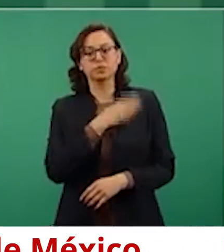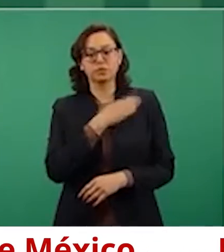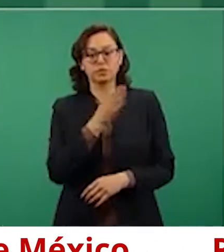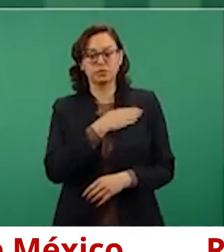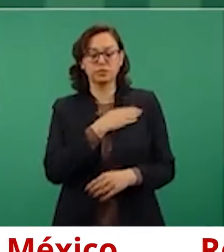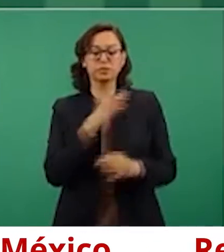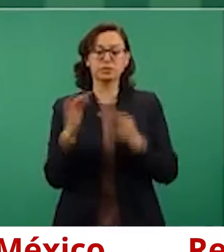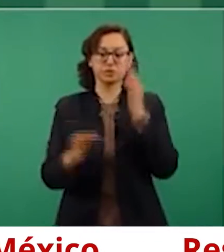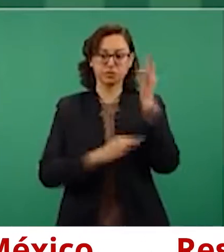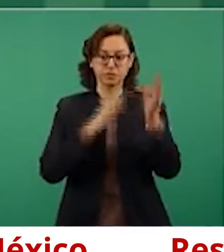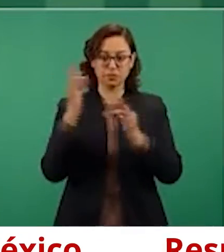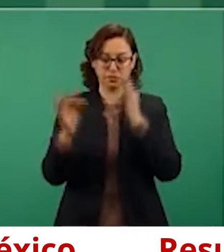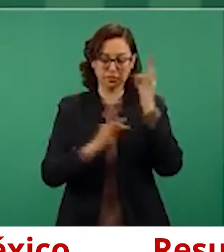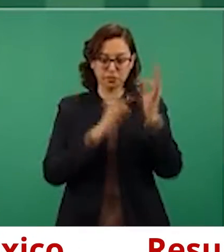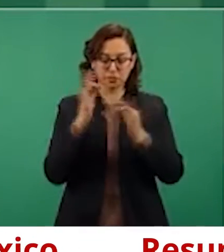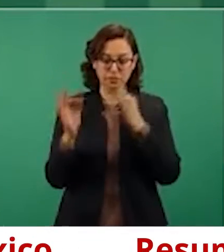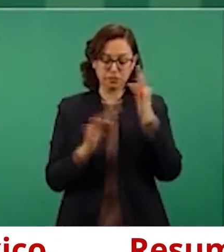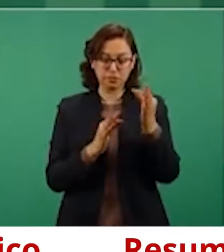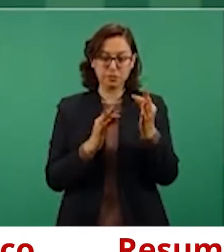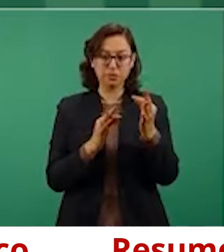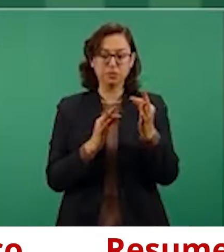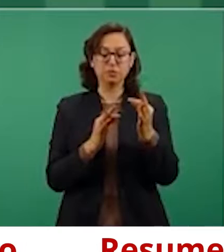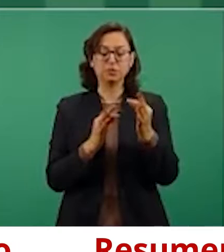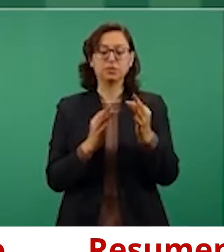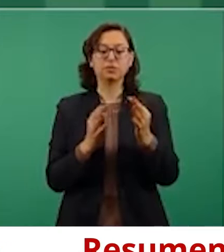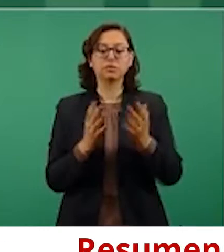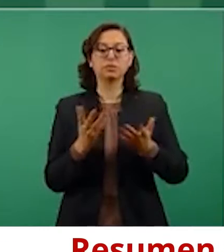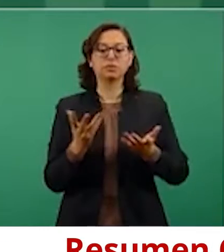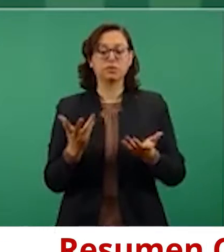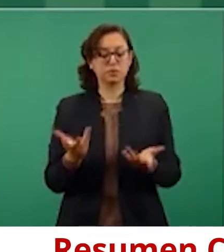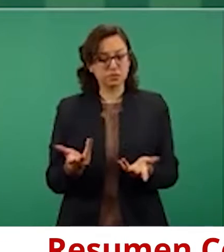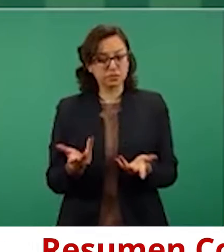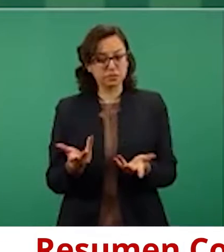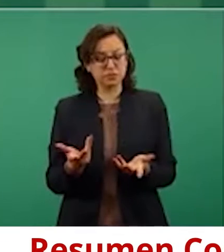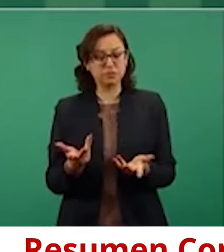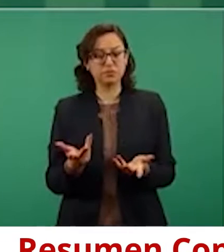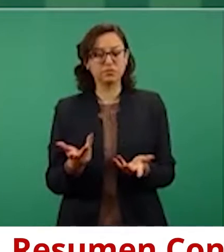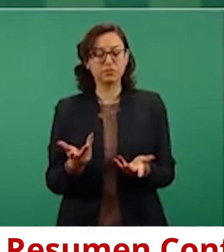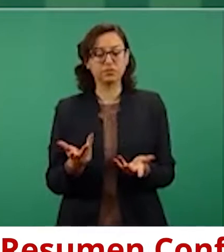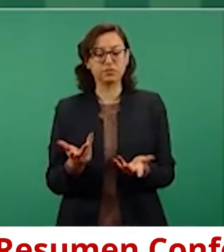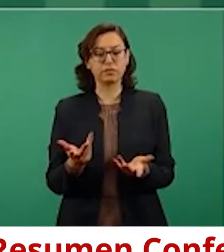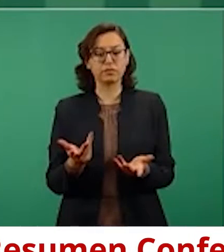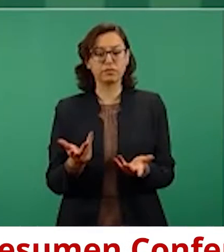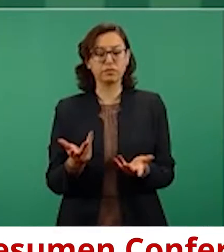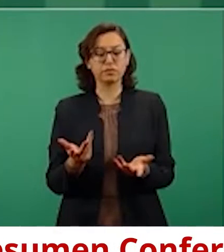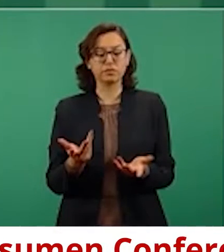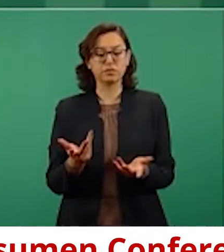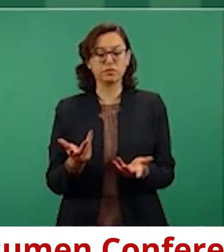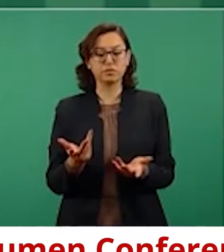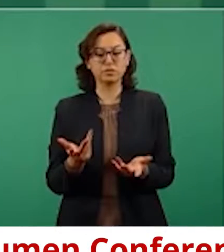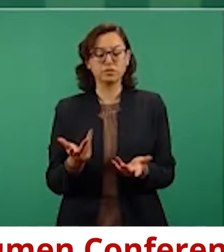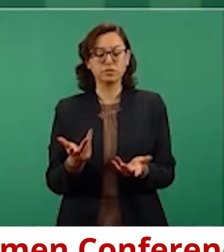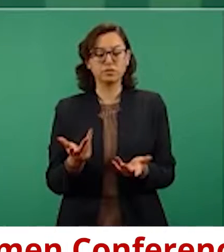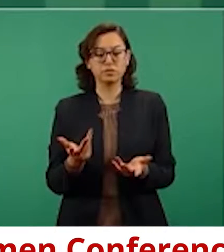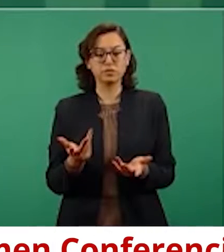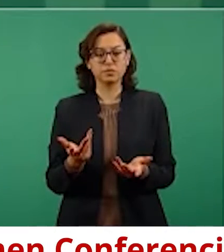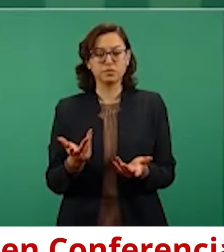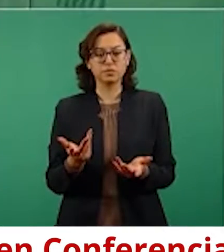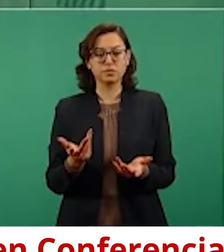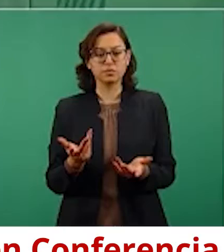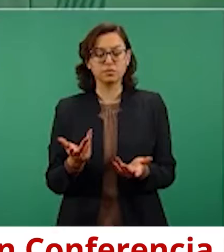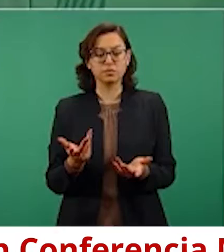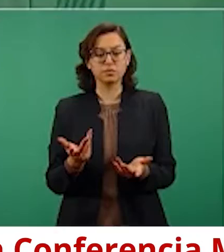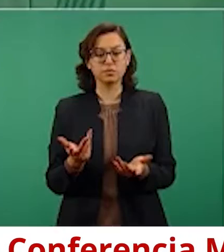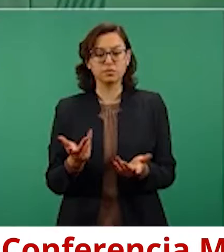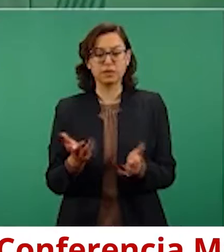es de que ya se está por cerrar